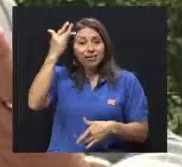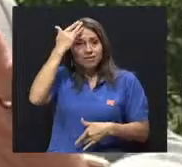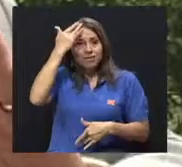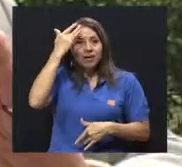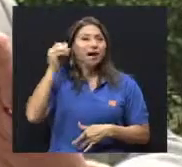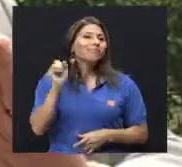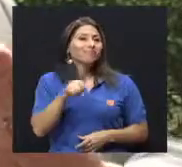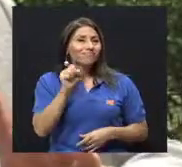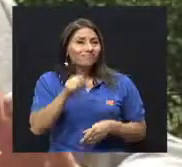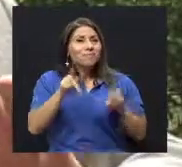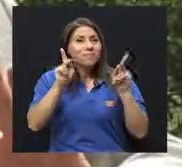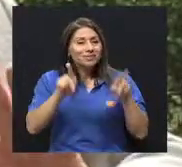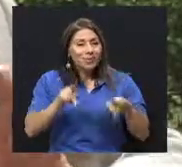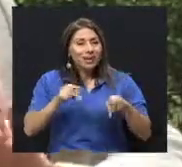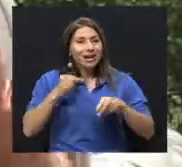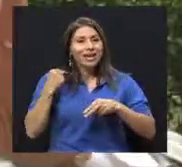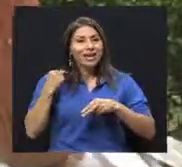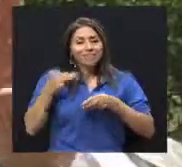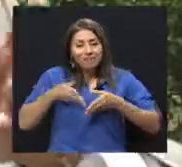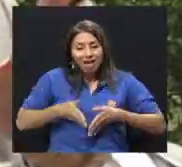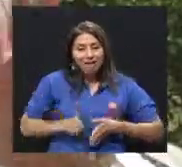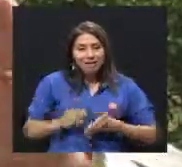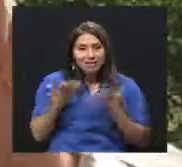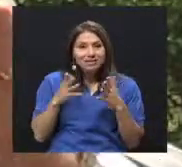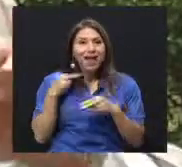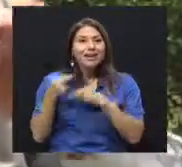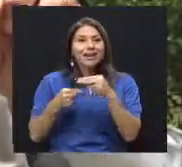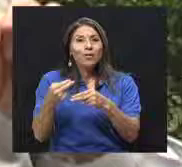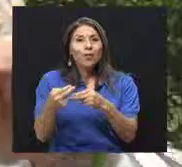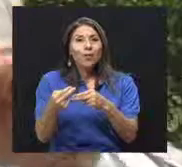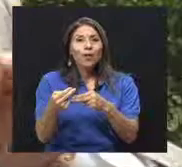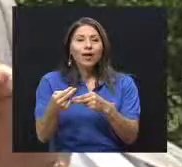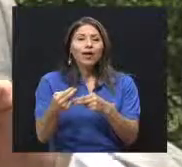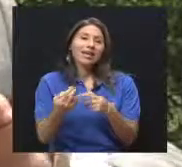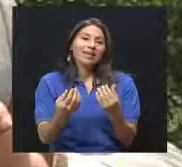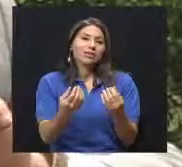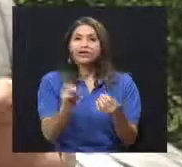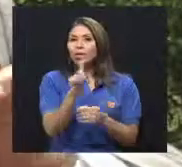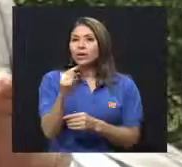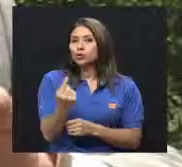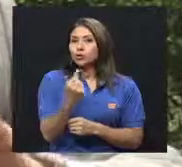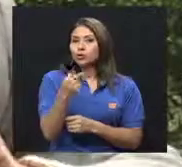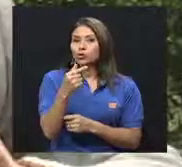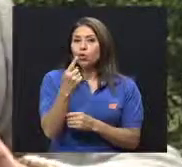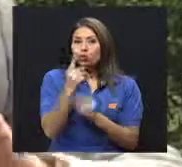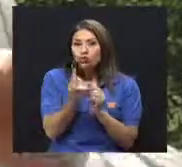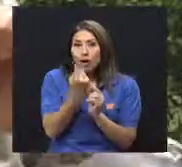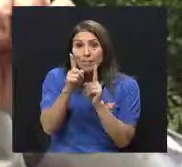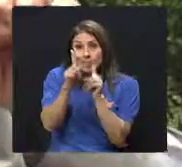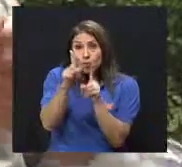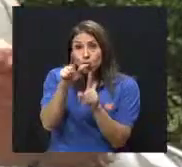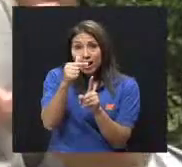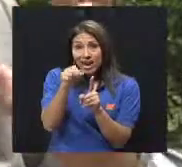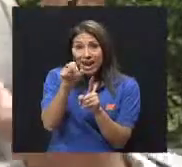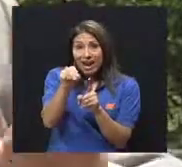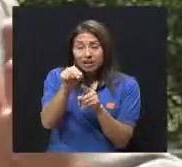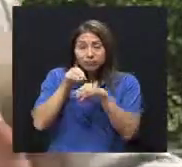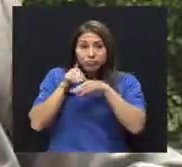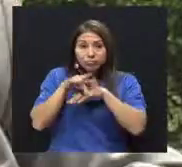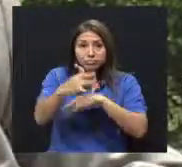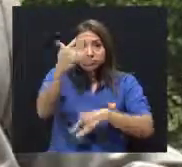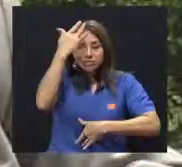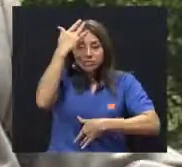es multifactorial, no es un solo gen que transmita la diabetes, es